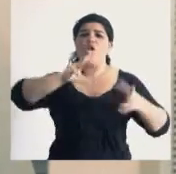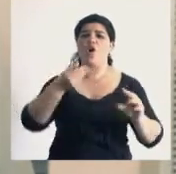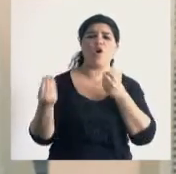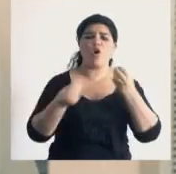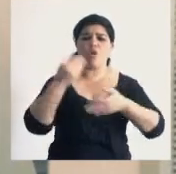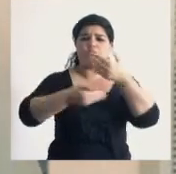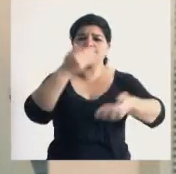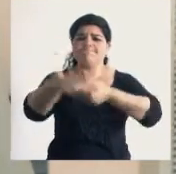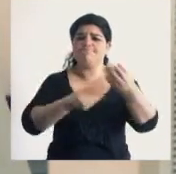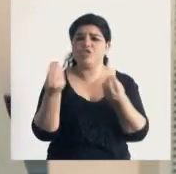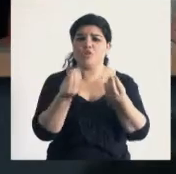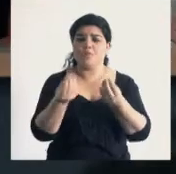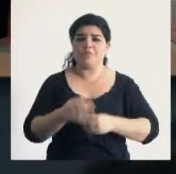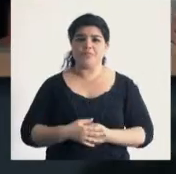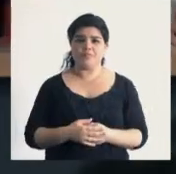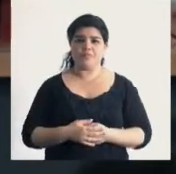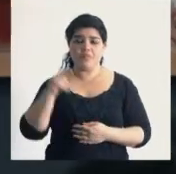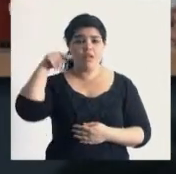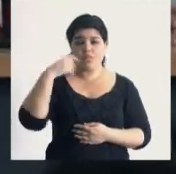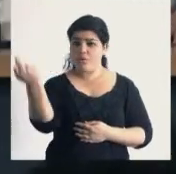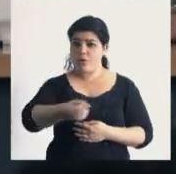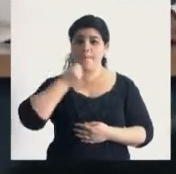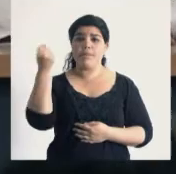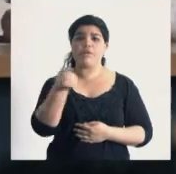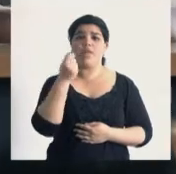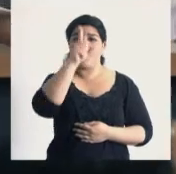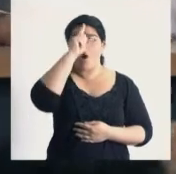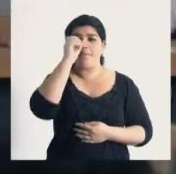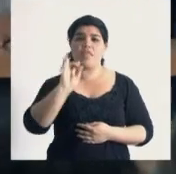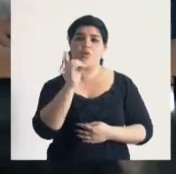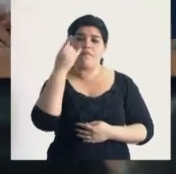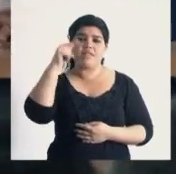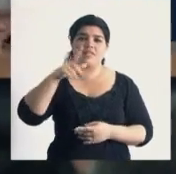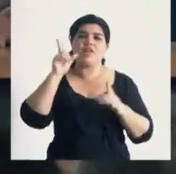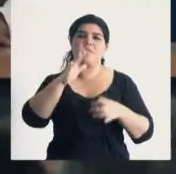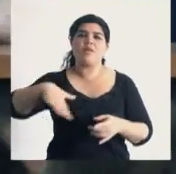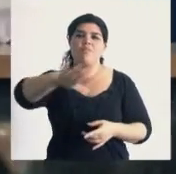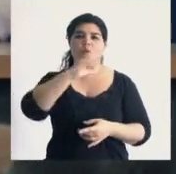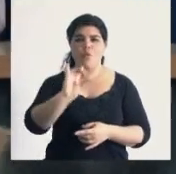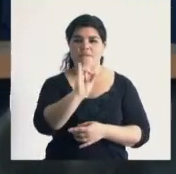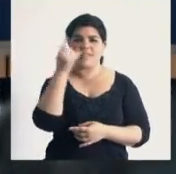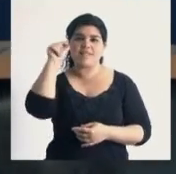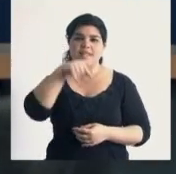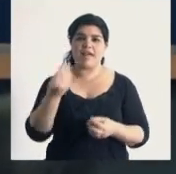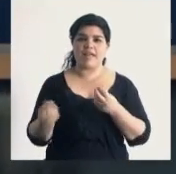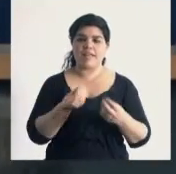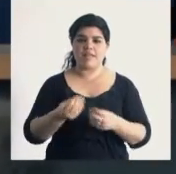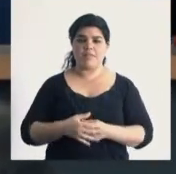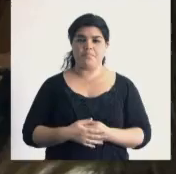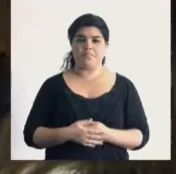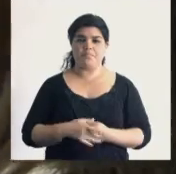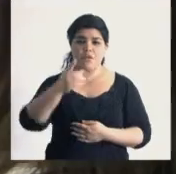cómo debe proceder el equipo de salud en estas circunstancias. Y es importantísimo que en el hospital universitario y en la comunidad universitaria nosotros